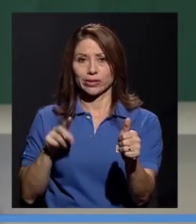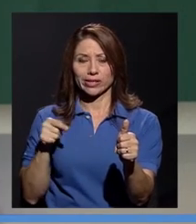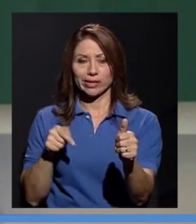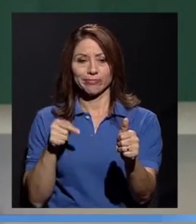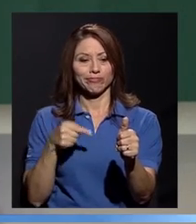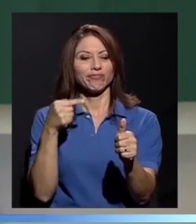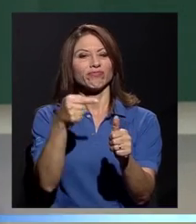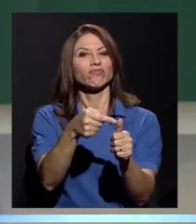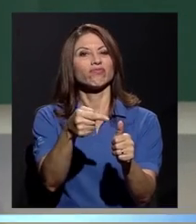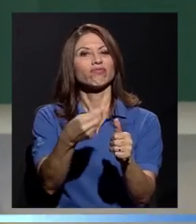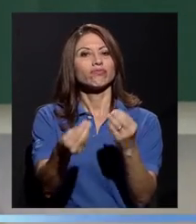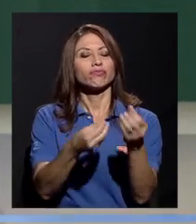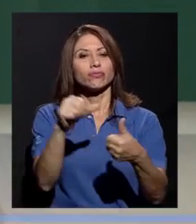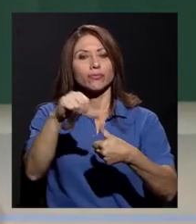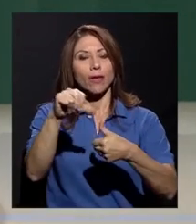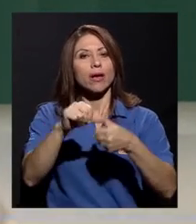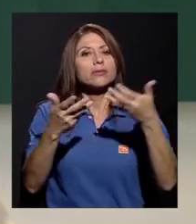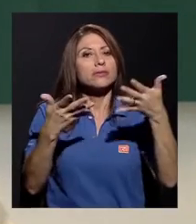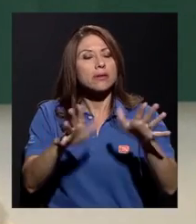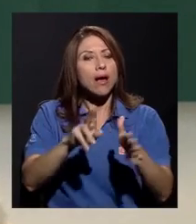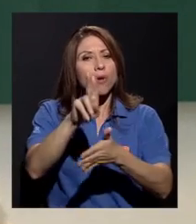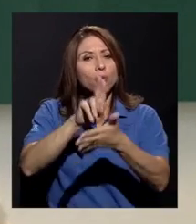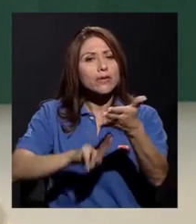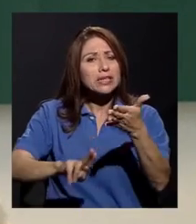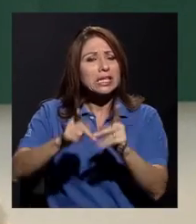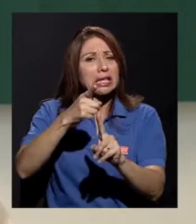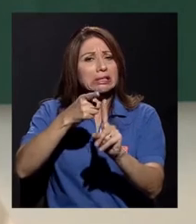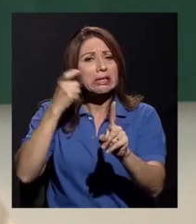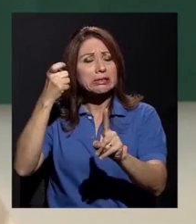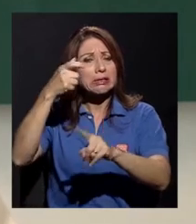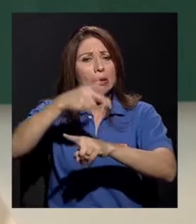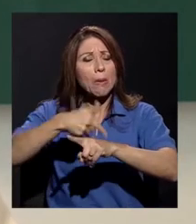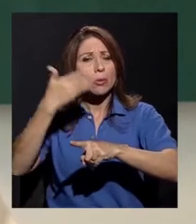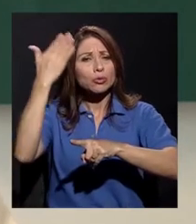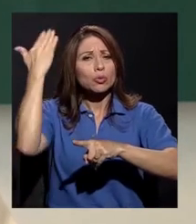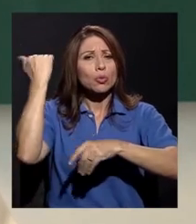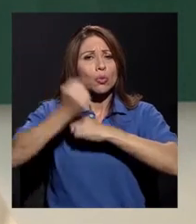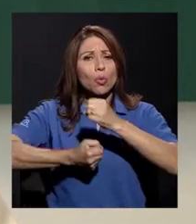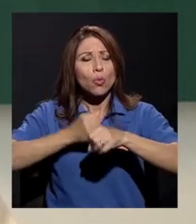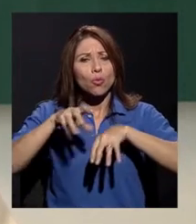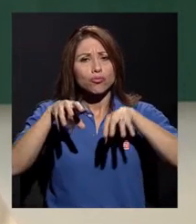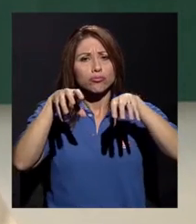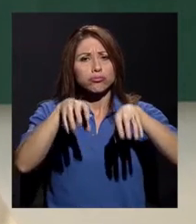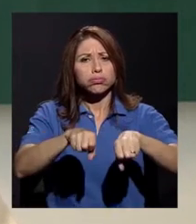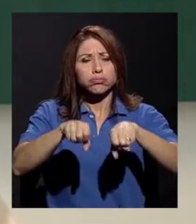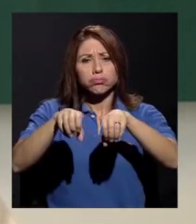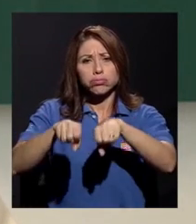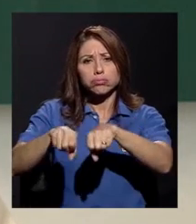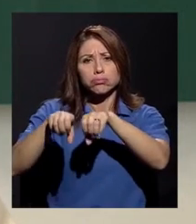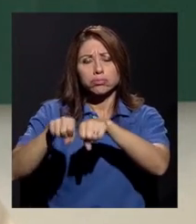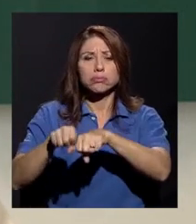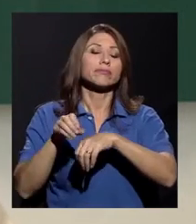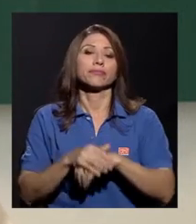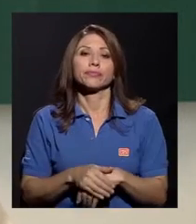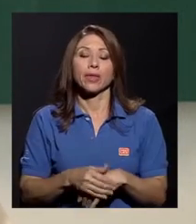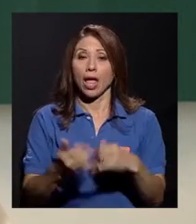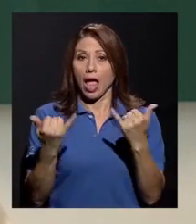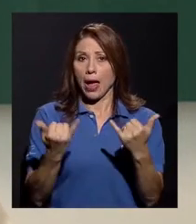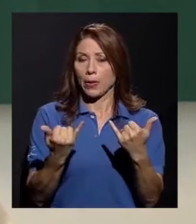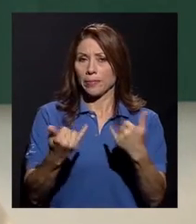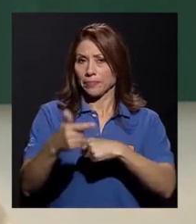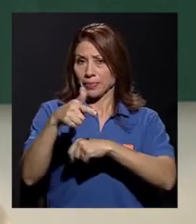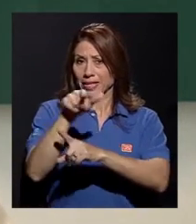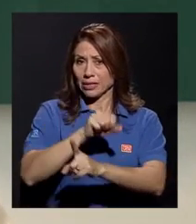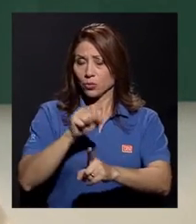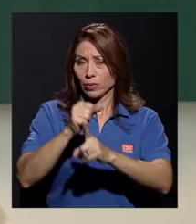universidades que venían desde la época colonial. Ahora, el contexto en que se funda